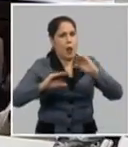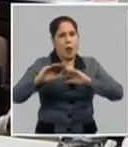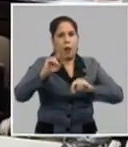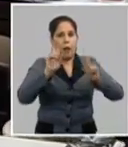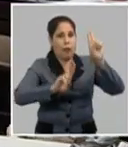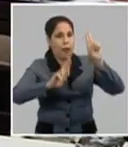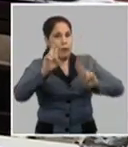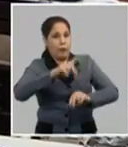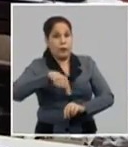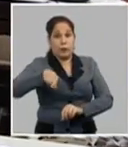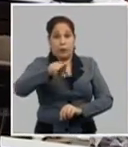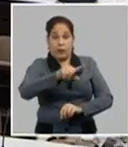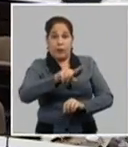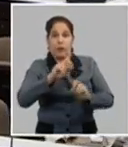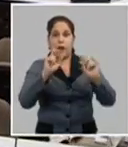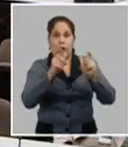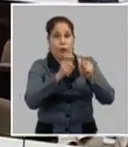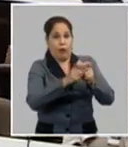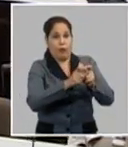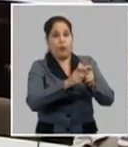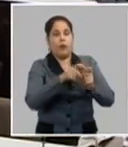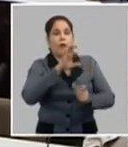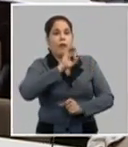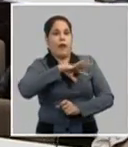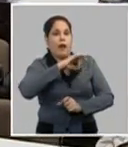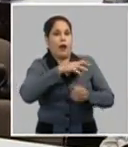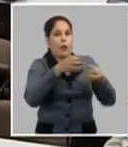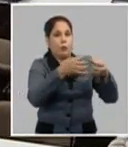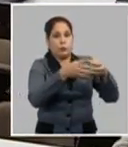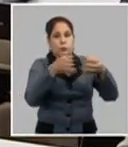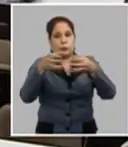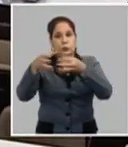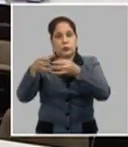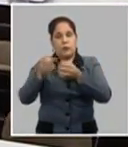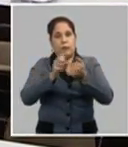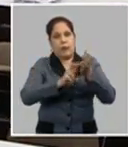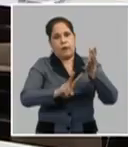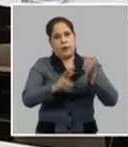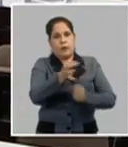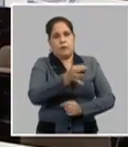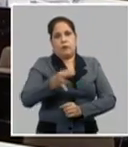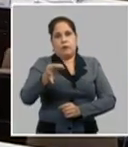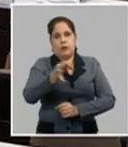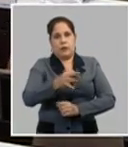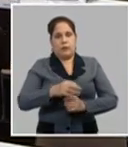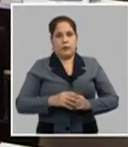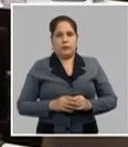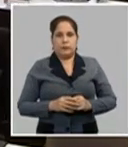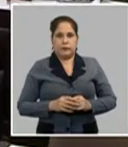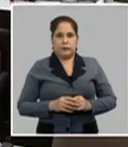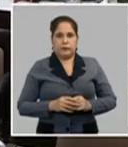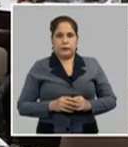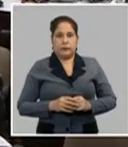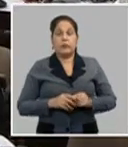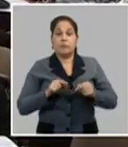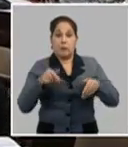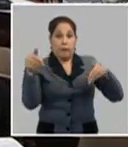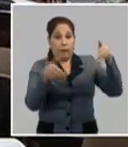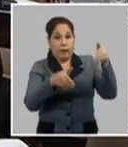en encuentros con los delegados de sus respectivas provincias con la